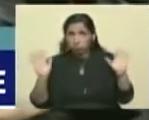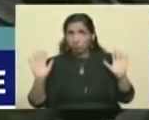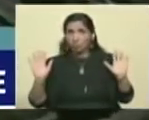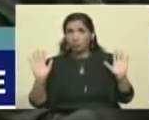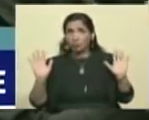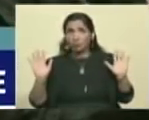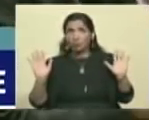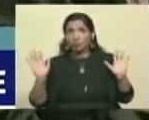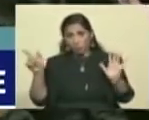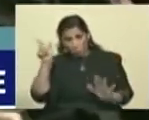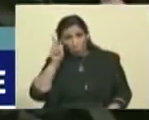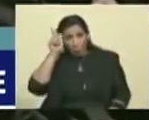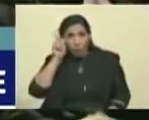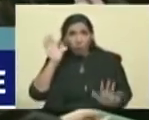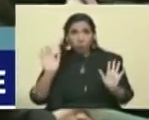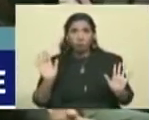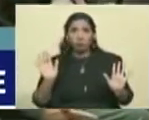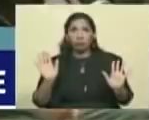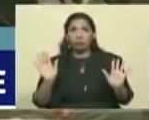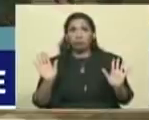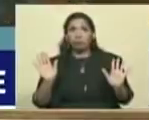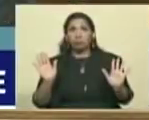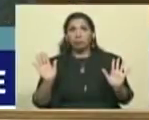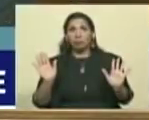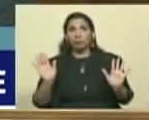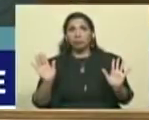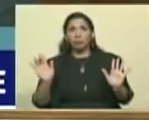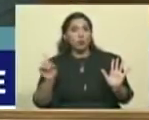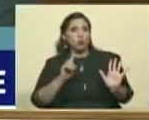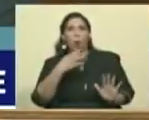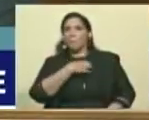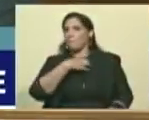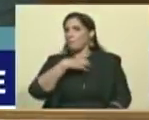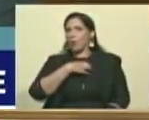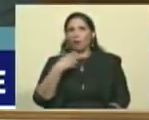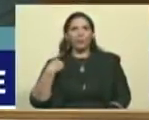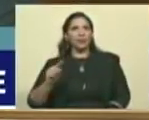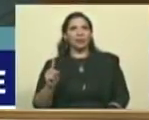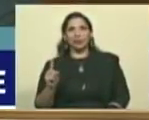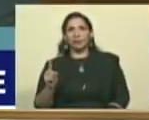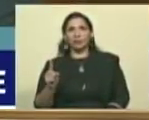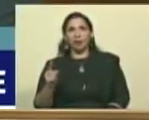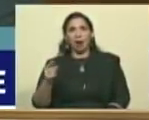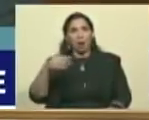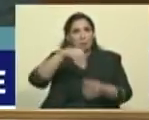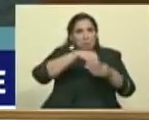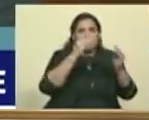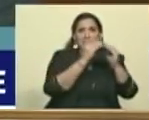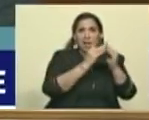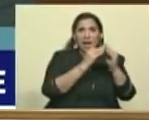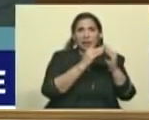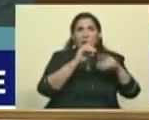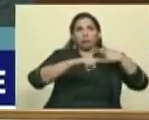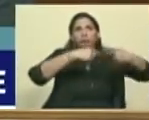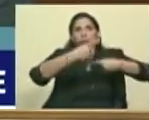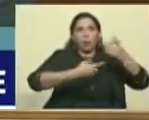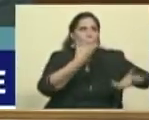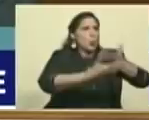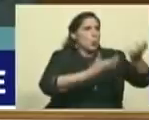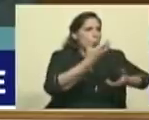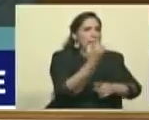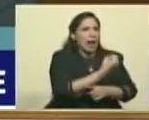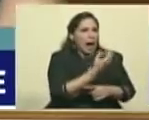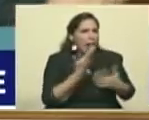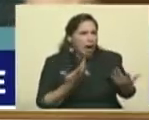Yo creo que es lógico. Yo no te puedo tener, yo no te puedo tener en mi casa y tú cada vez que quieres le metes candela a un cuarto,